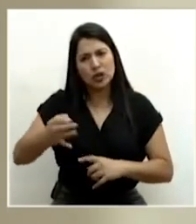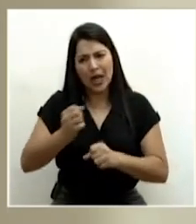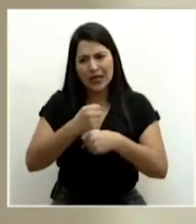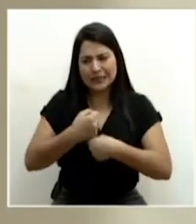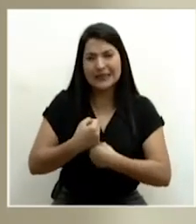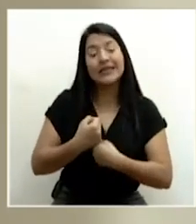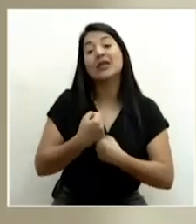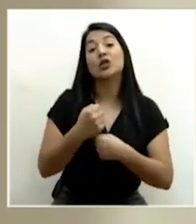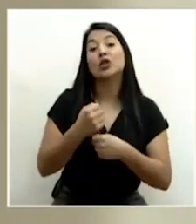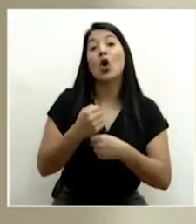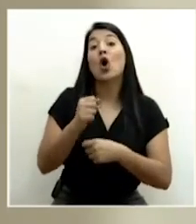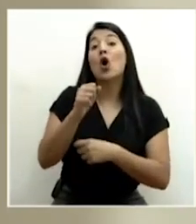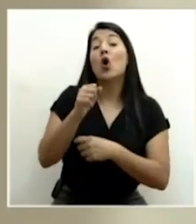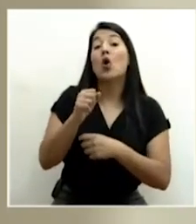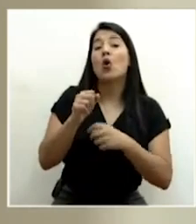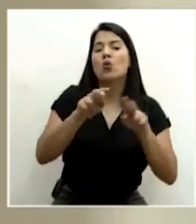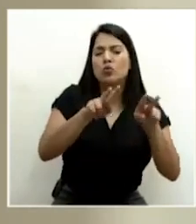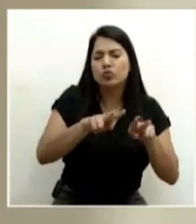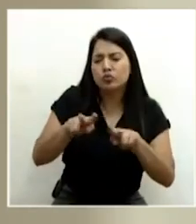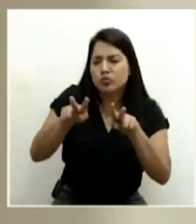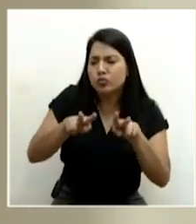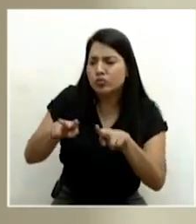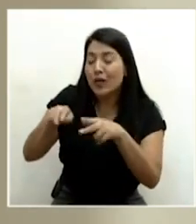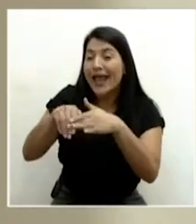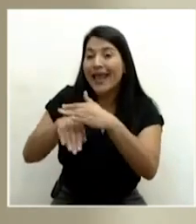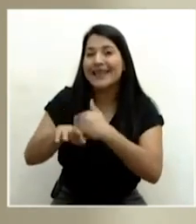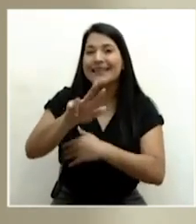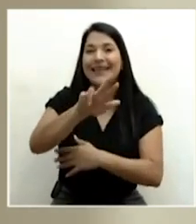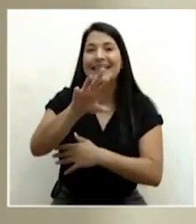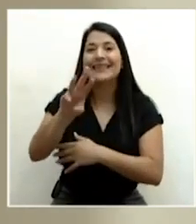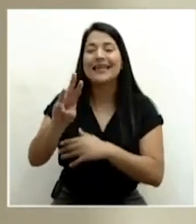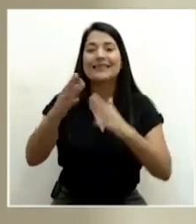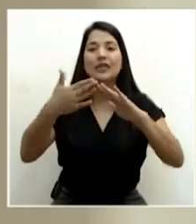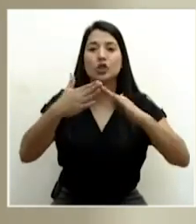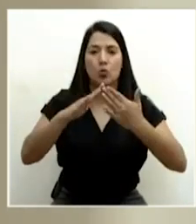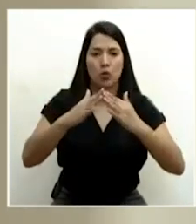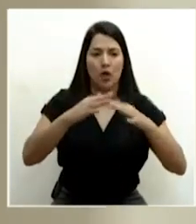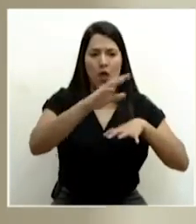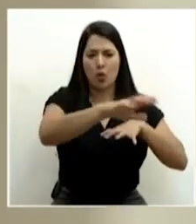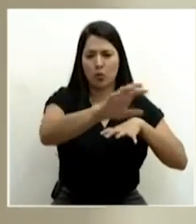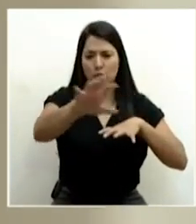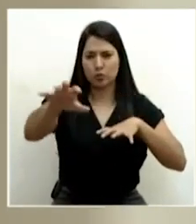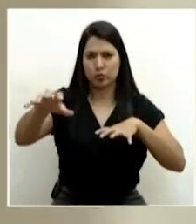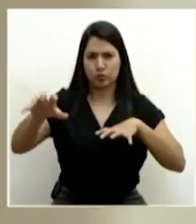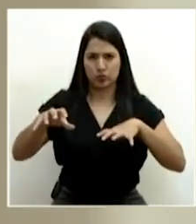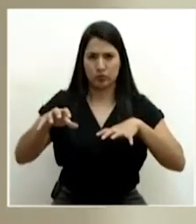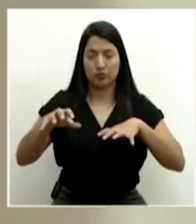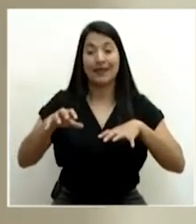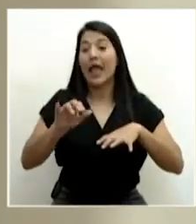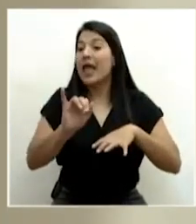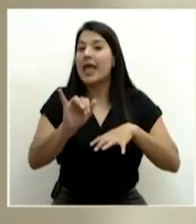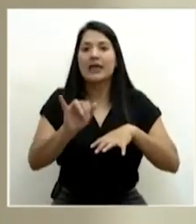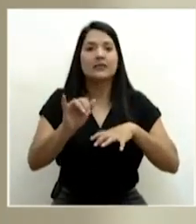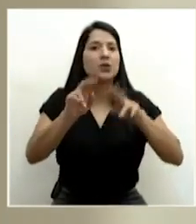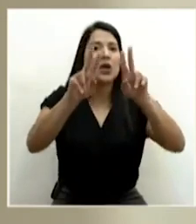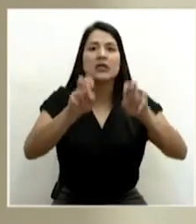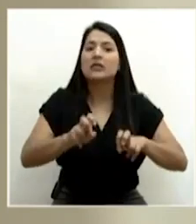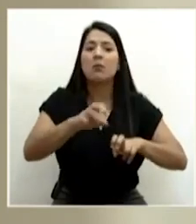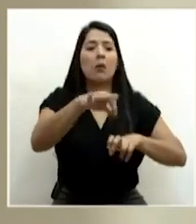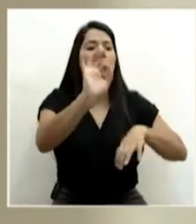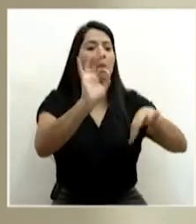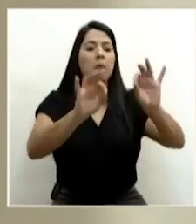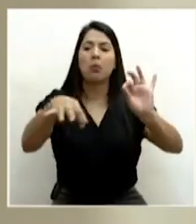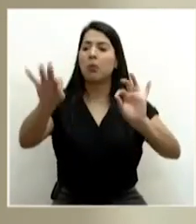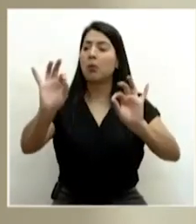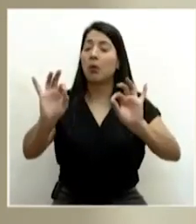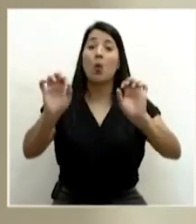36 comunidades en todo el país. Y este es un tamizaje aleatorio, puede ser de personas con o